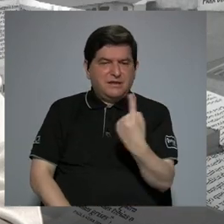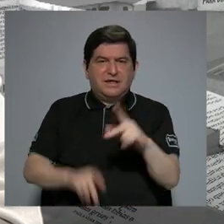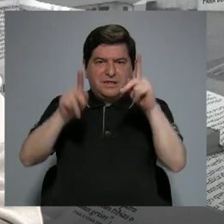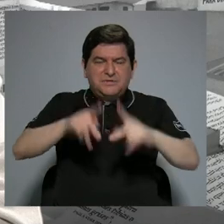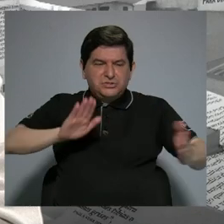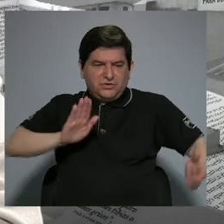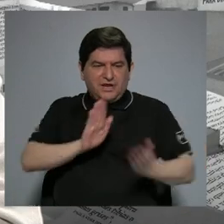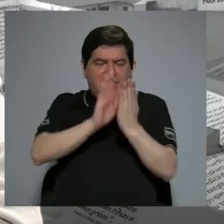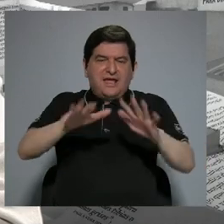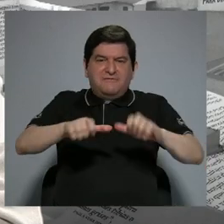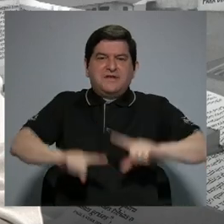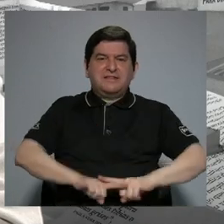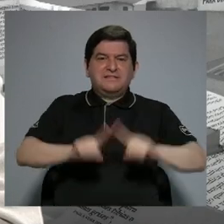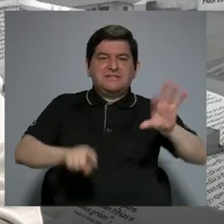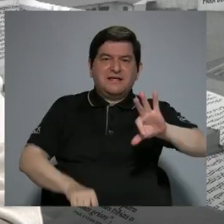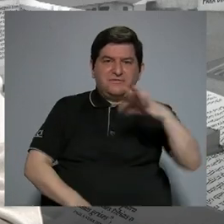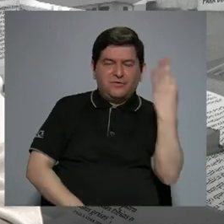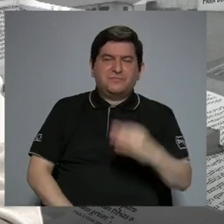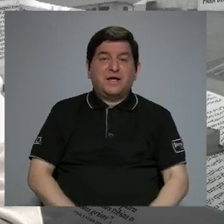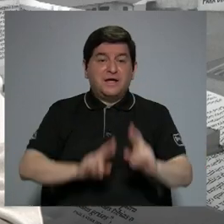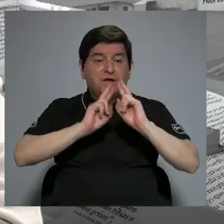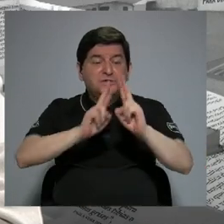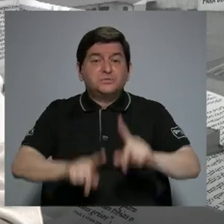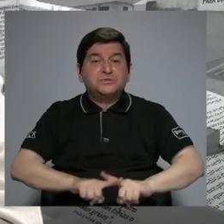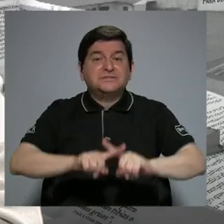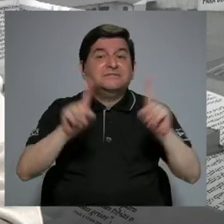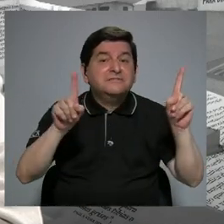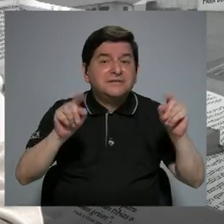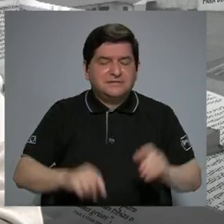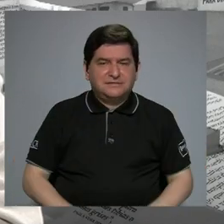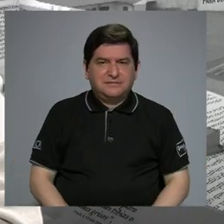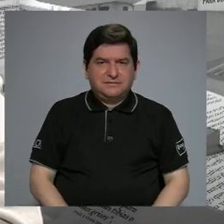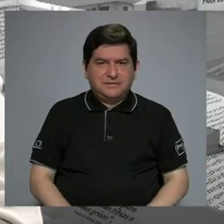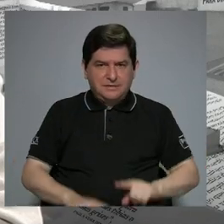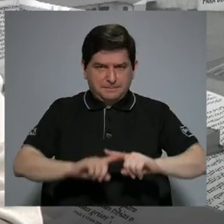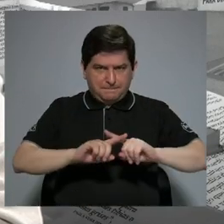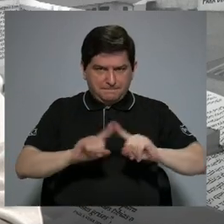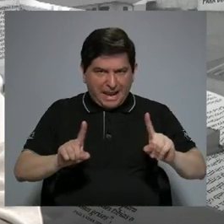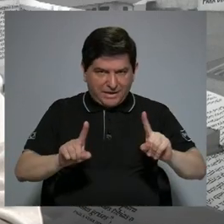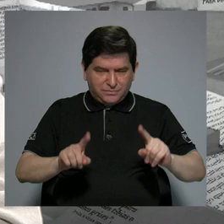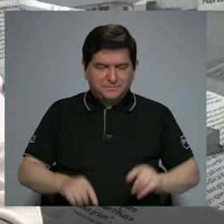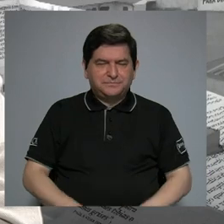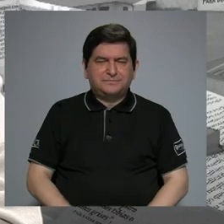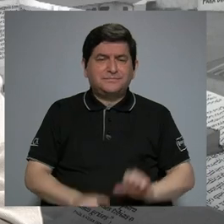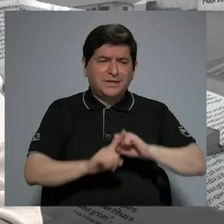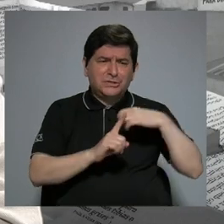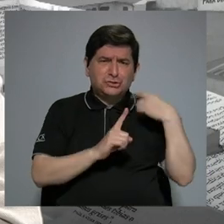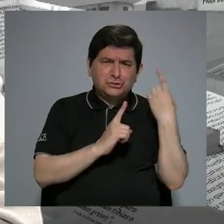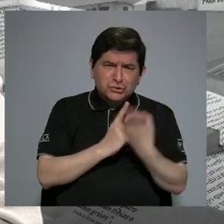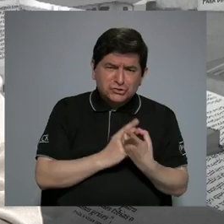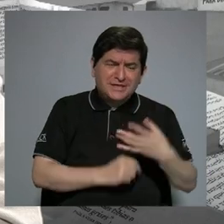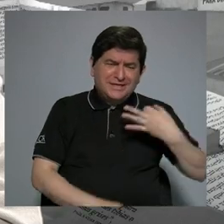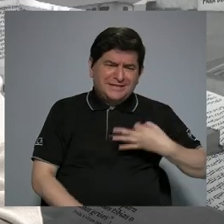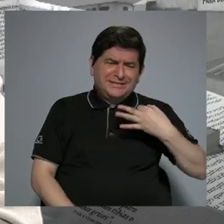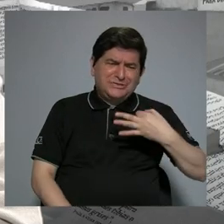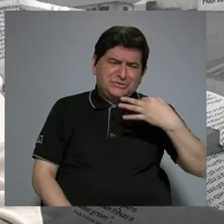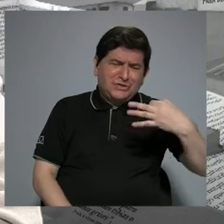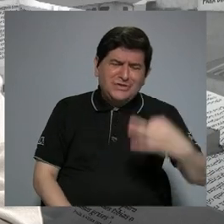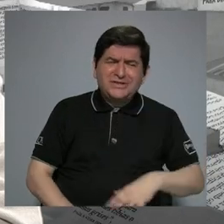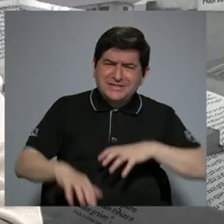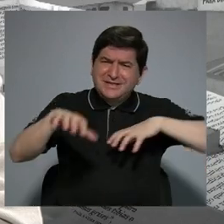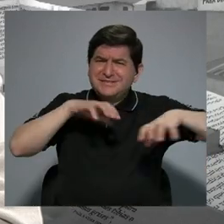estrés de formas distintas, responde de formas distintas. Pero partiendo del hecho de que la sociedad, el día a día, la